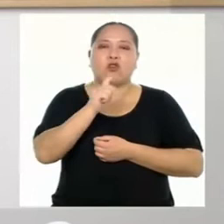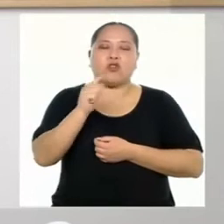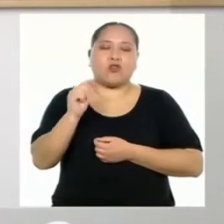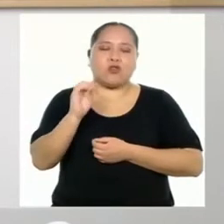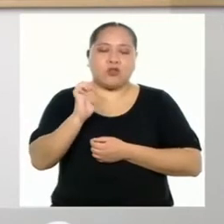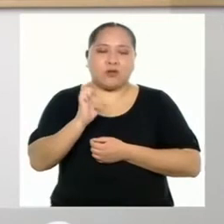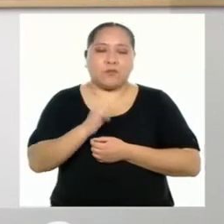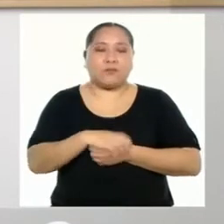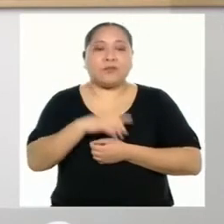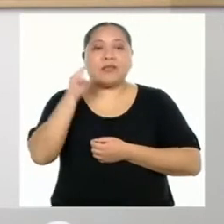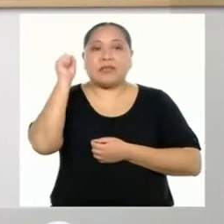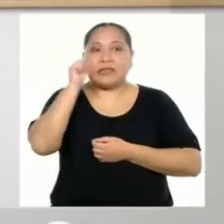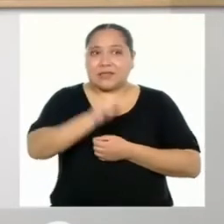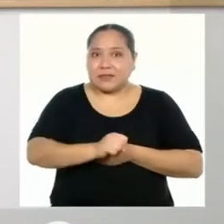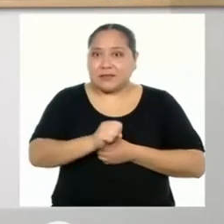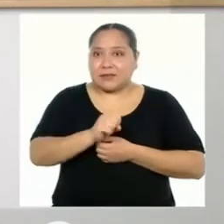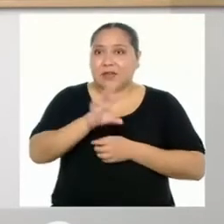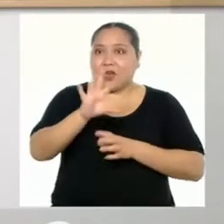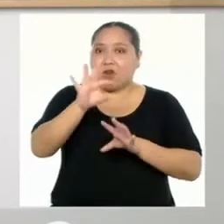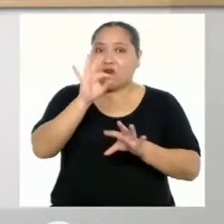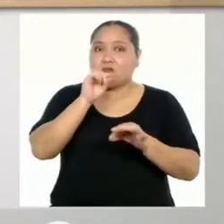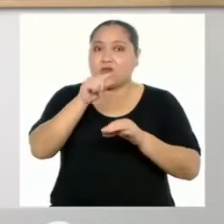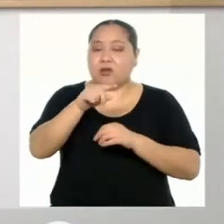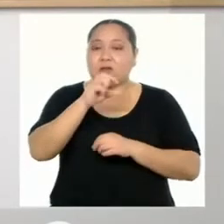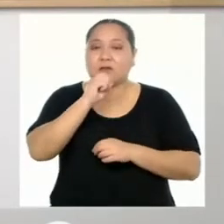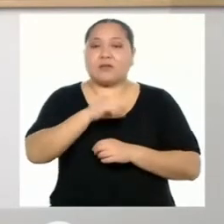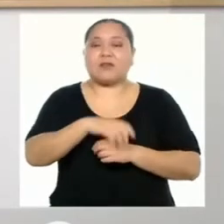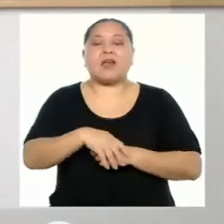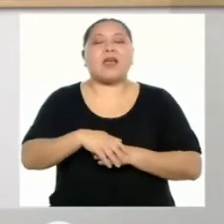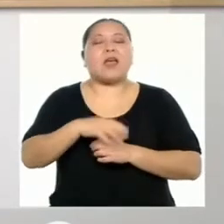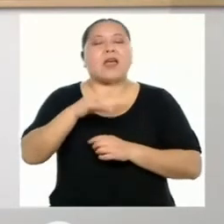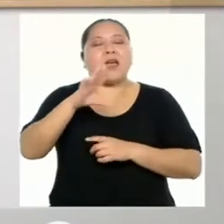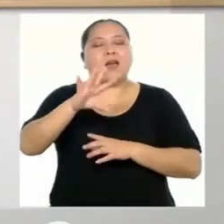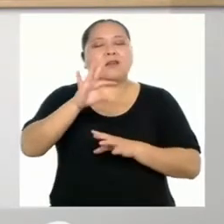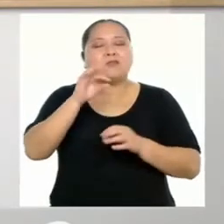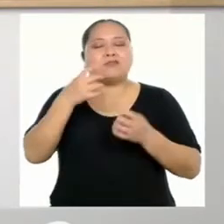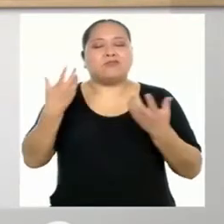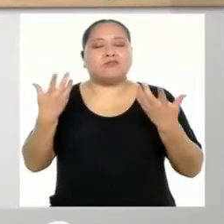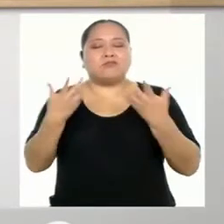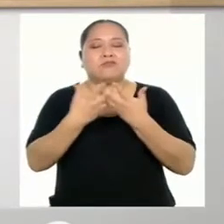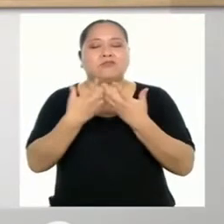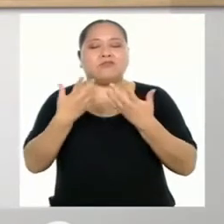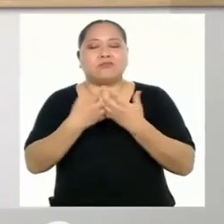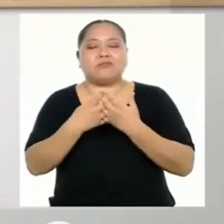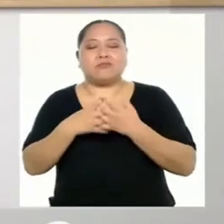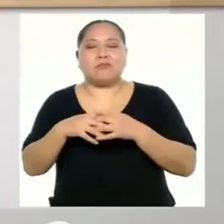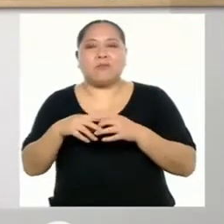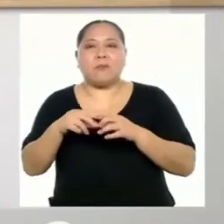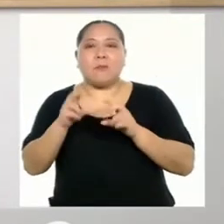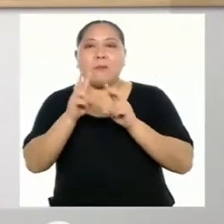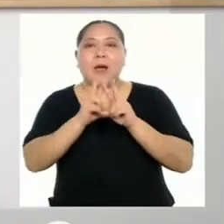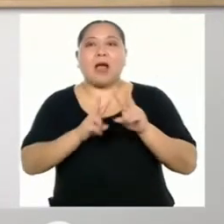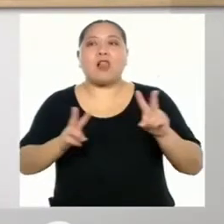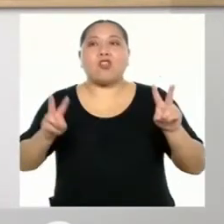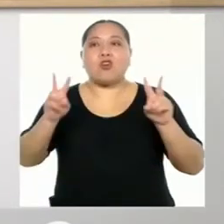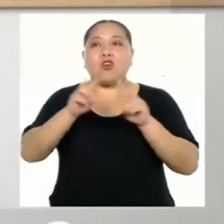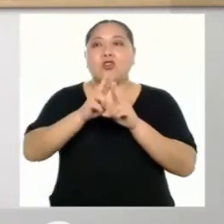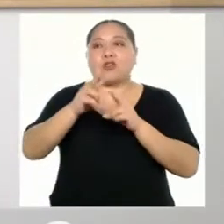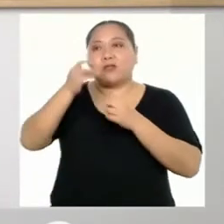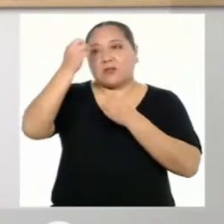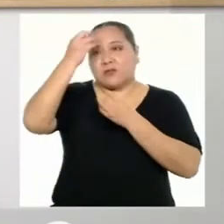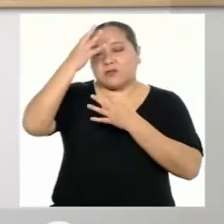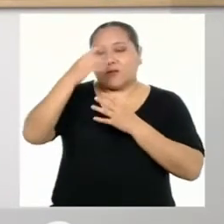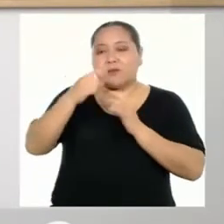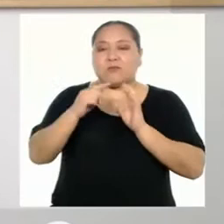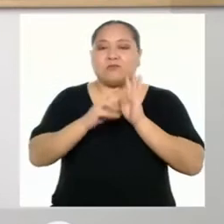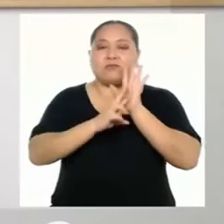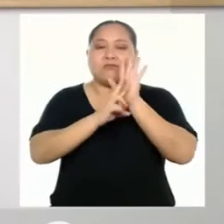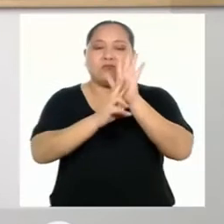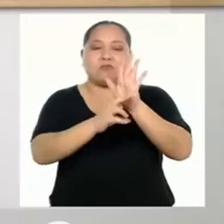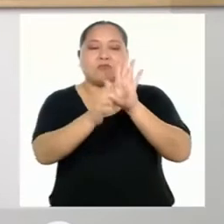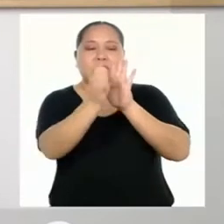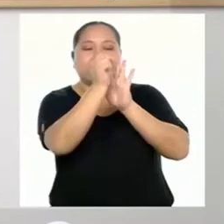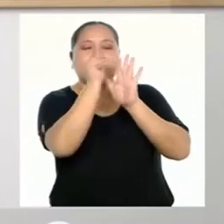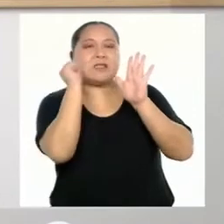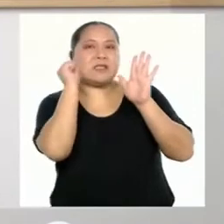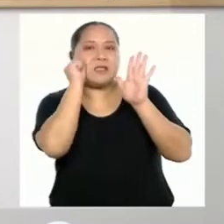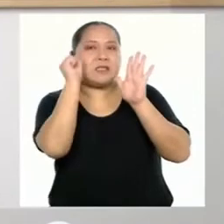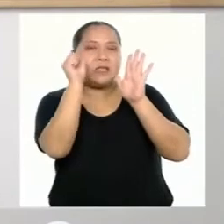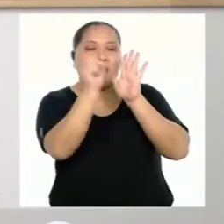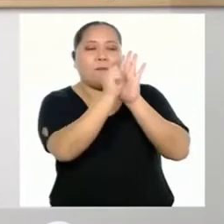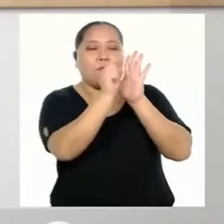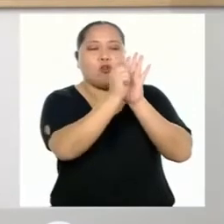aprendimos a establecer valores entre datos, representándolos de manera simbólica o algebraica.